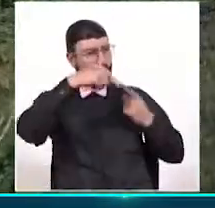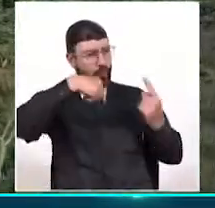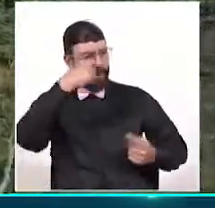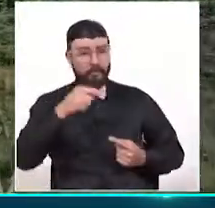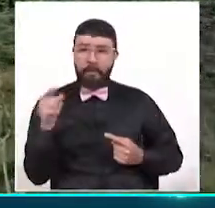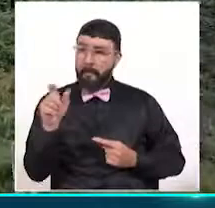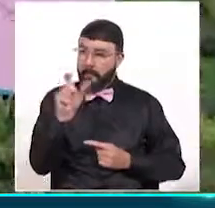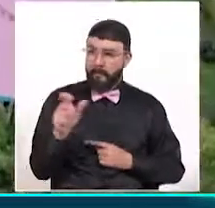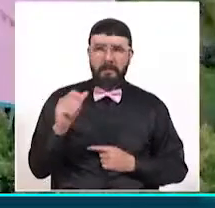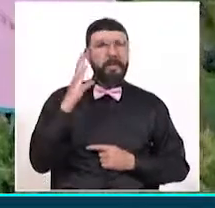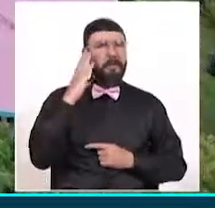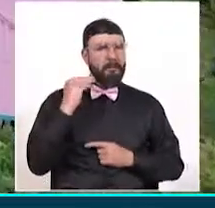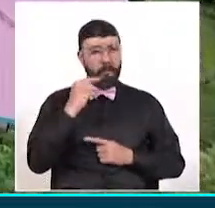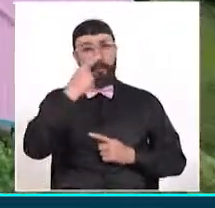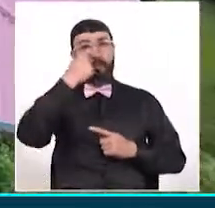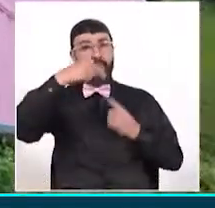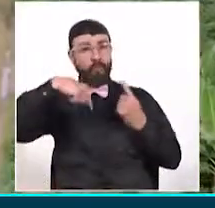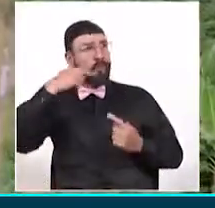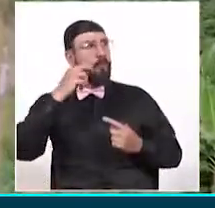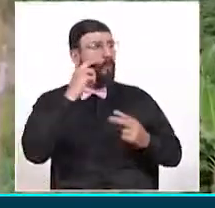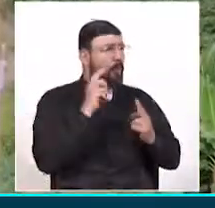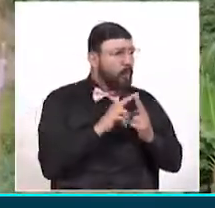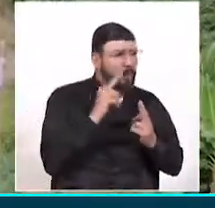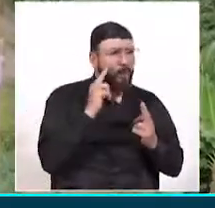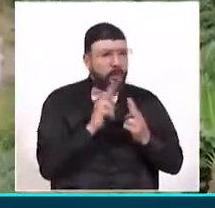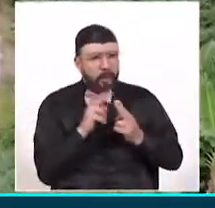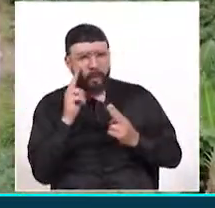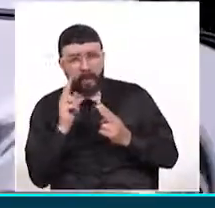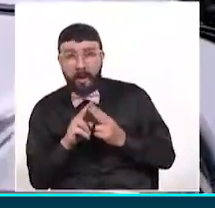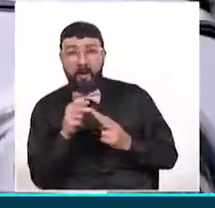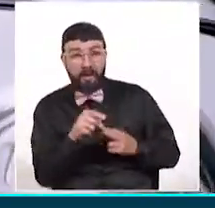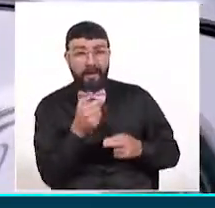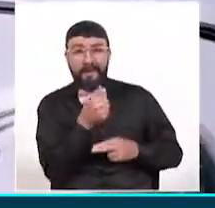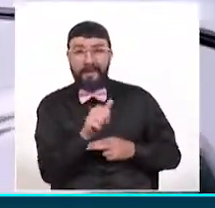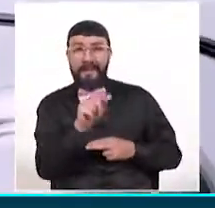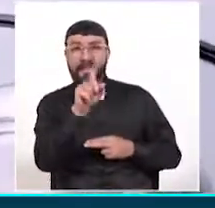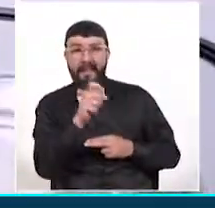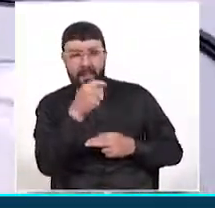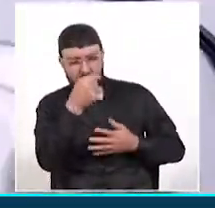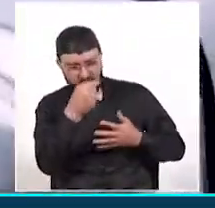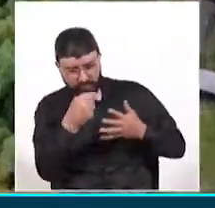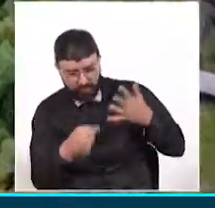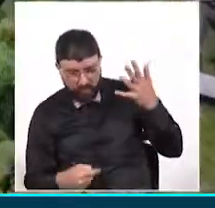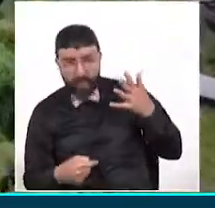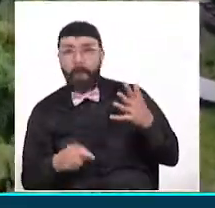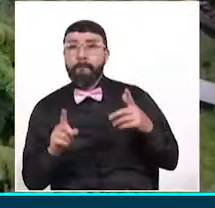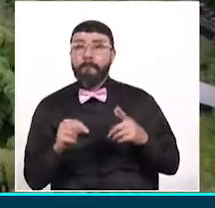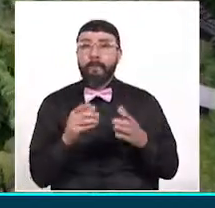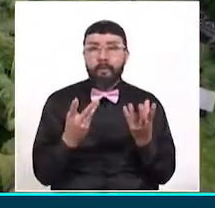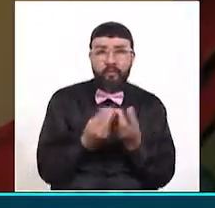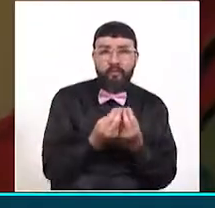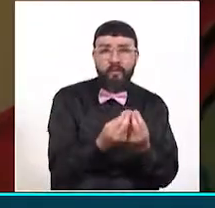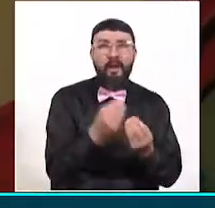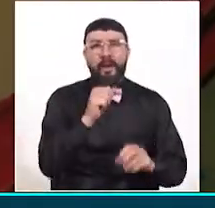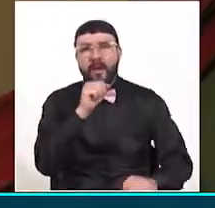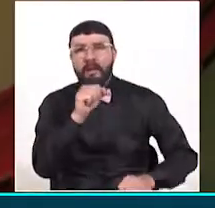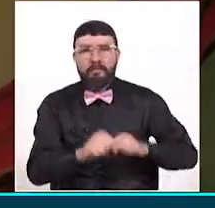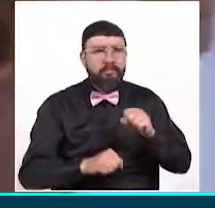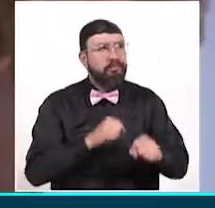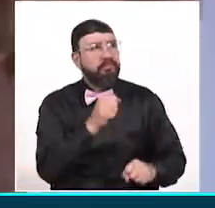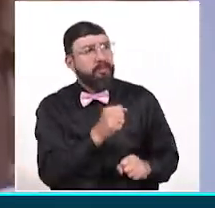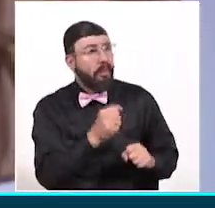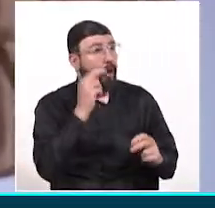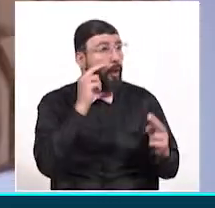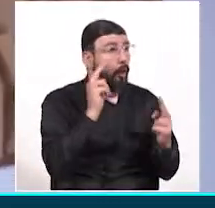expertos en turismo, quienes identifican los 16 atributos de la declaratoria y un grupo de ciclistas aventureros, conocerán los